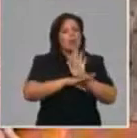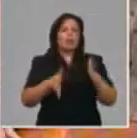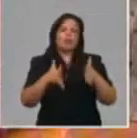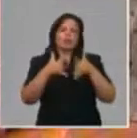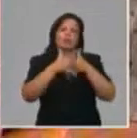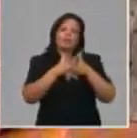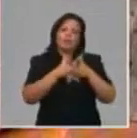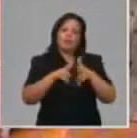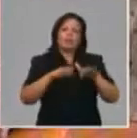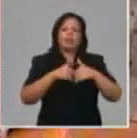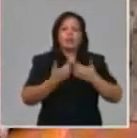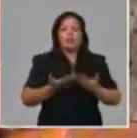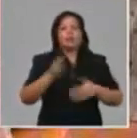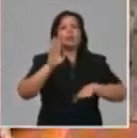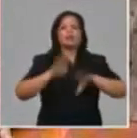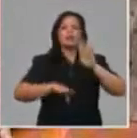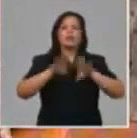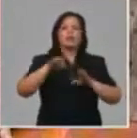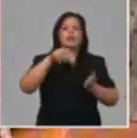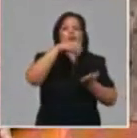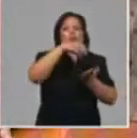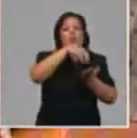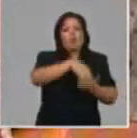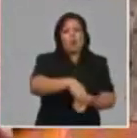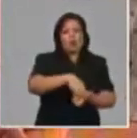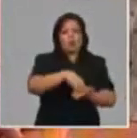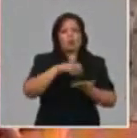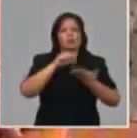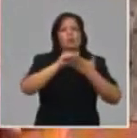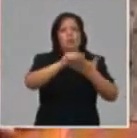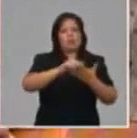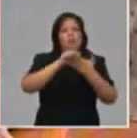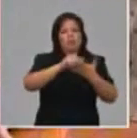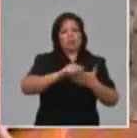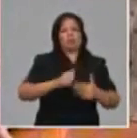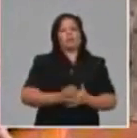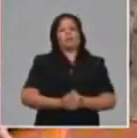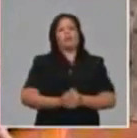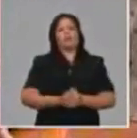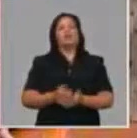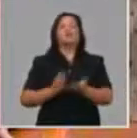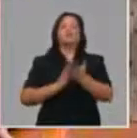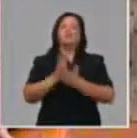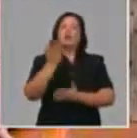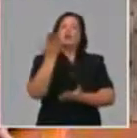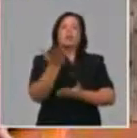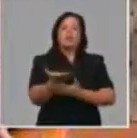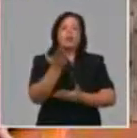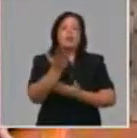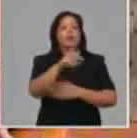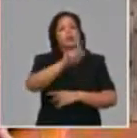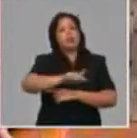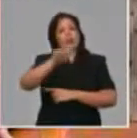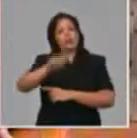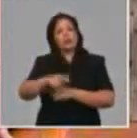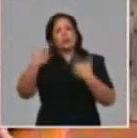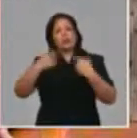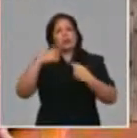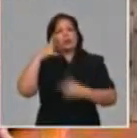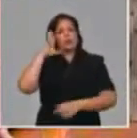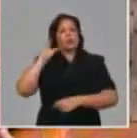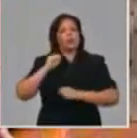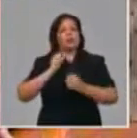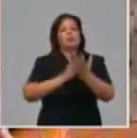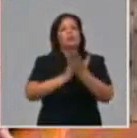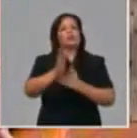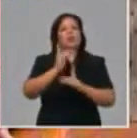a donde se brinden los servicios, pidiéndole a la población esa comprensión en el distanciamiento físico,